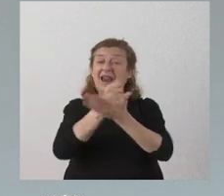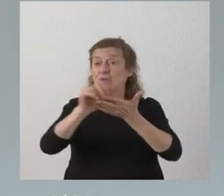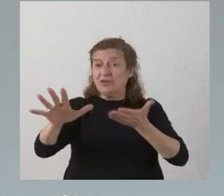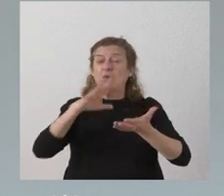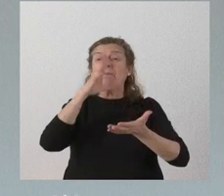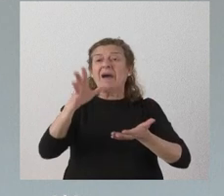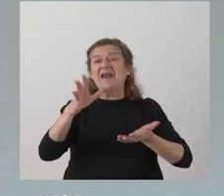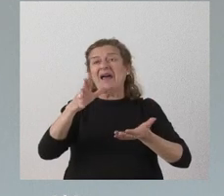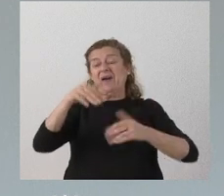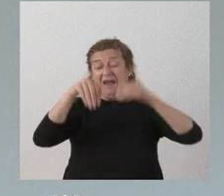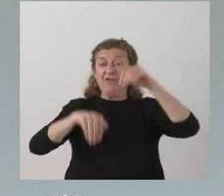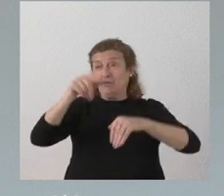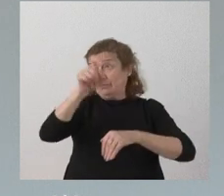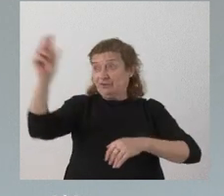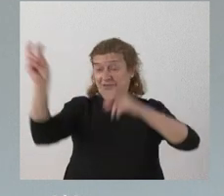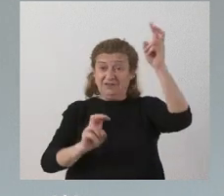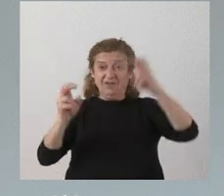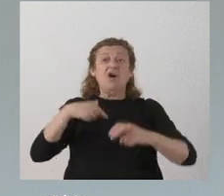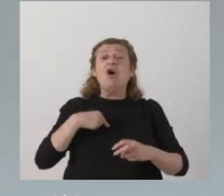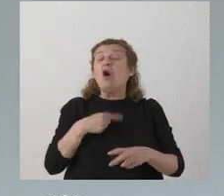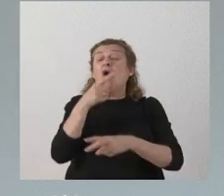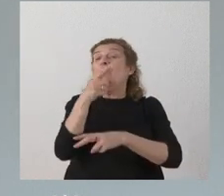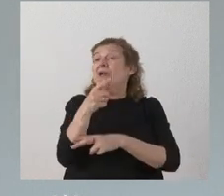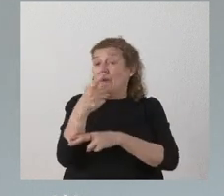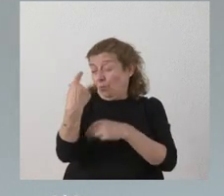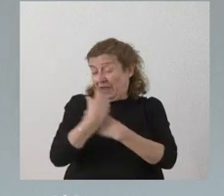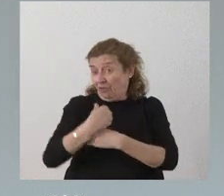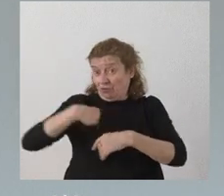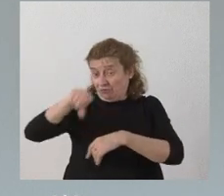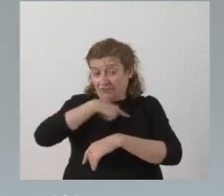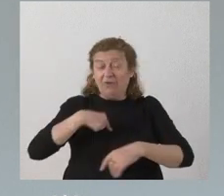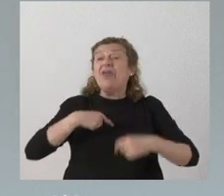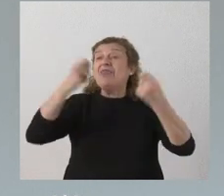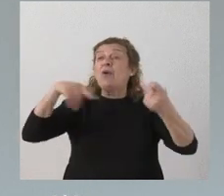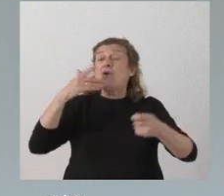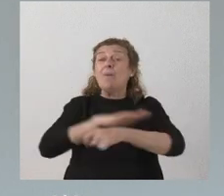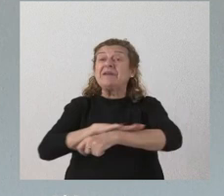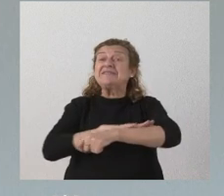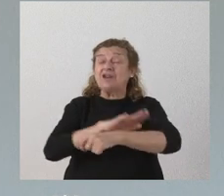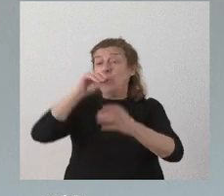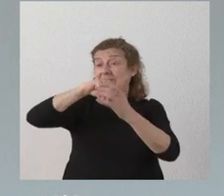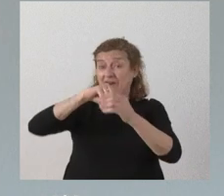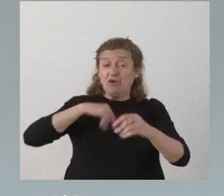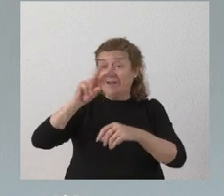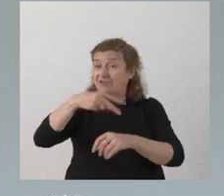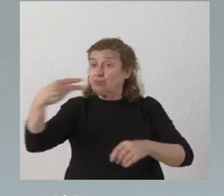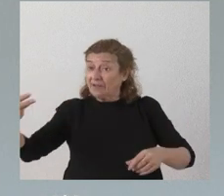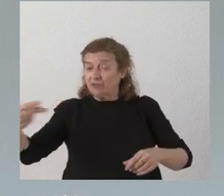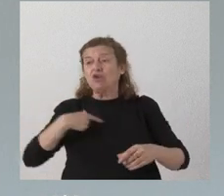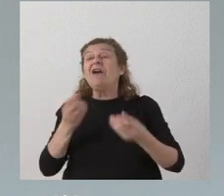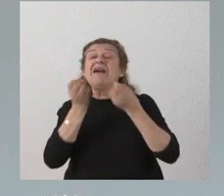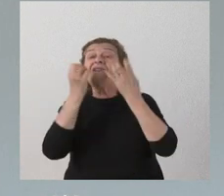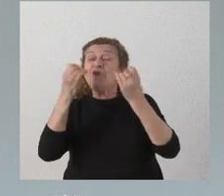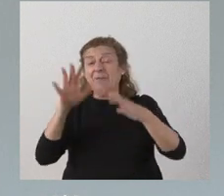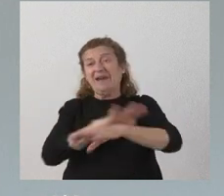el electorado nuestra obligación es facilitar al Ministerio del Interior los resultados y informar al Ministerio